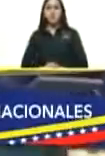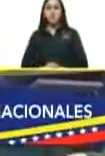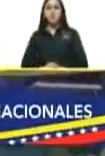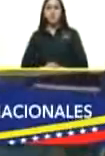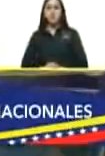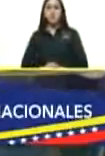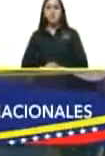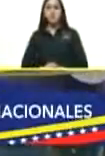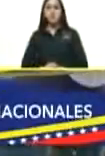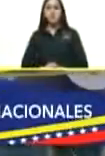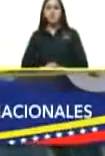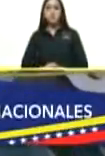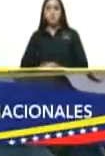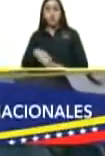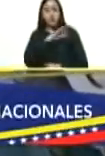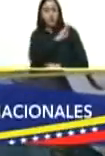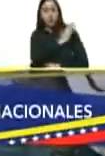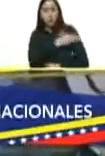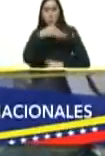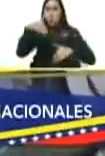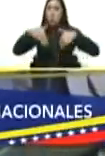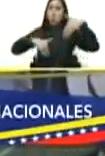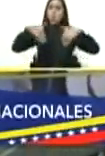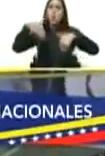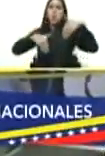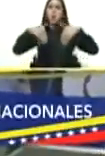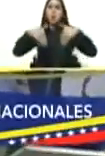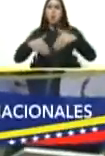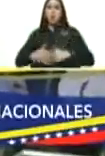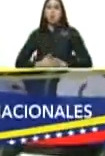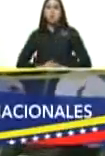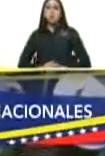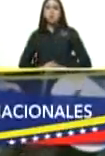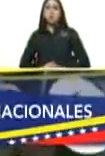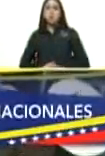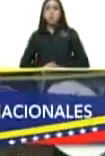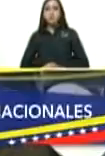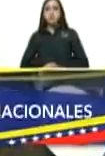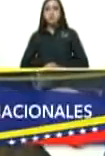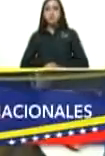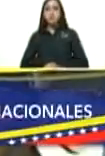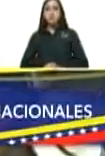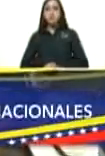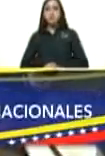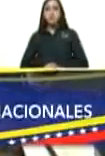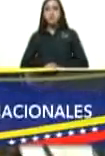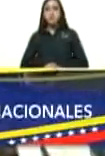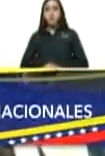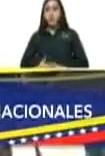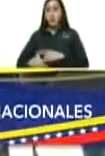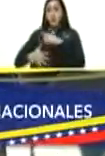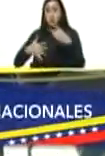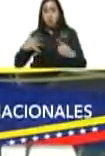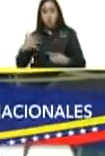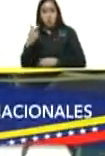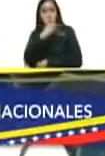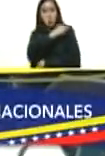el poder electoral sus cinco rectores